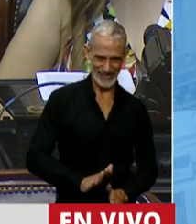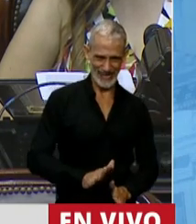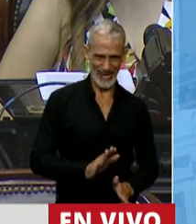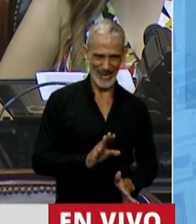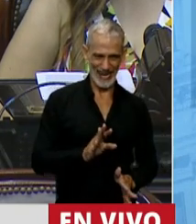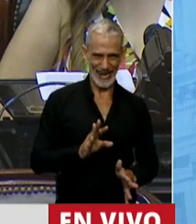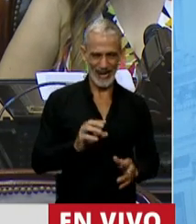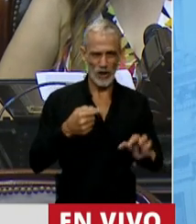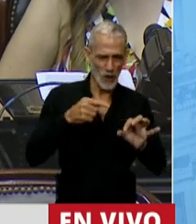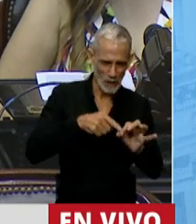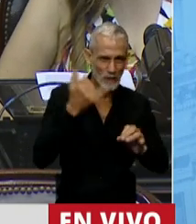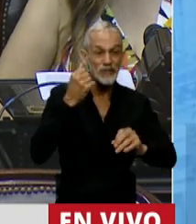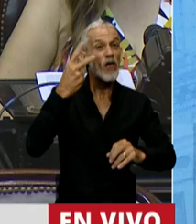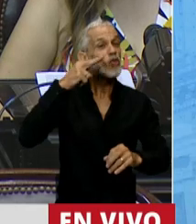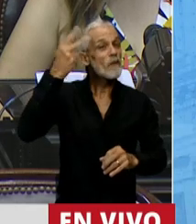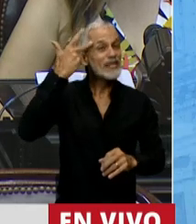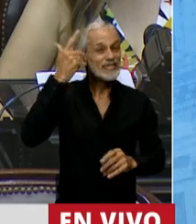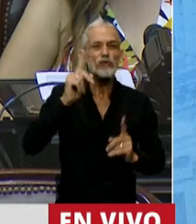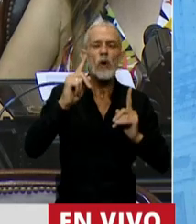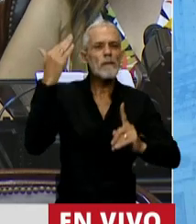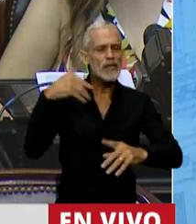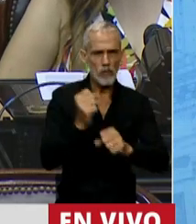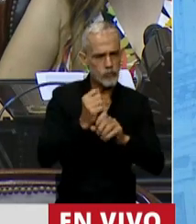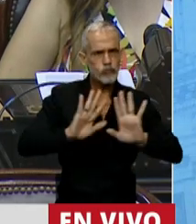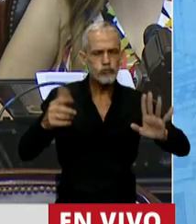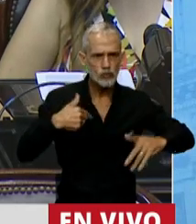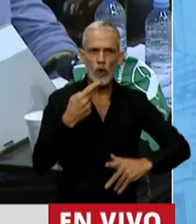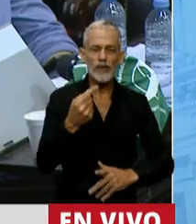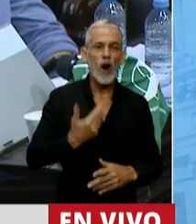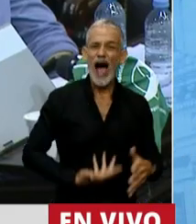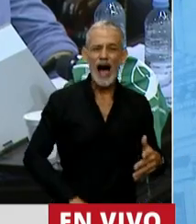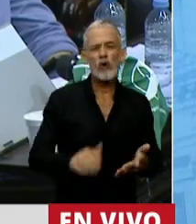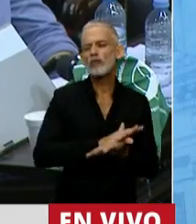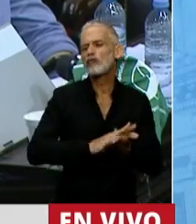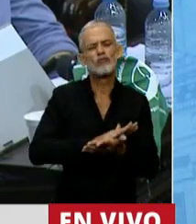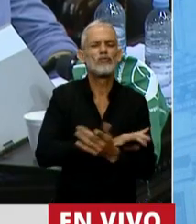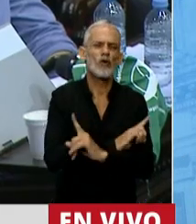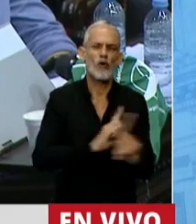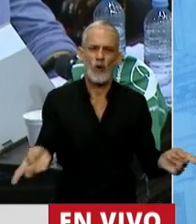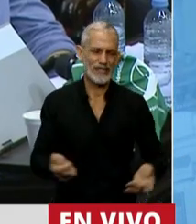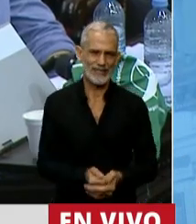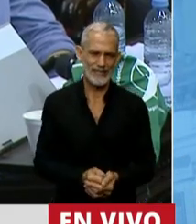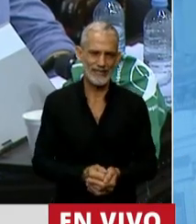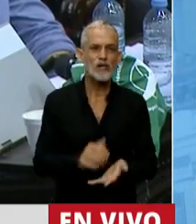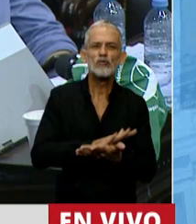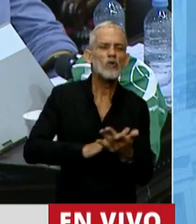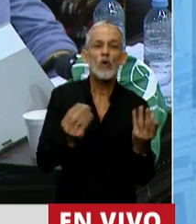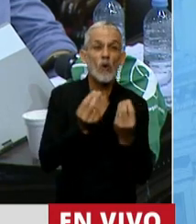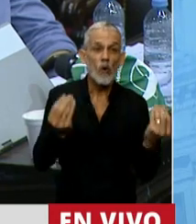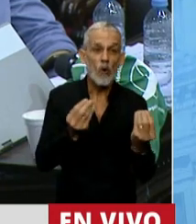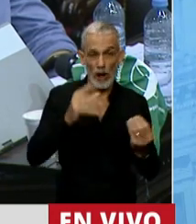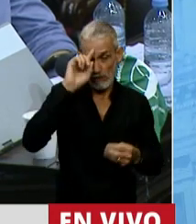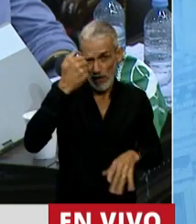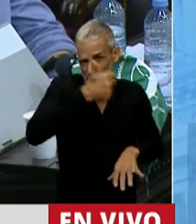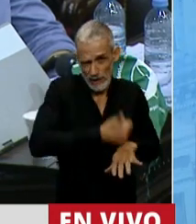Como lo dije en el 2018, reafirmo que el aborto no es la salida. La salida es